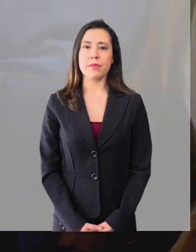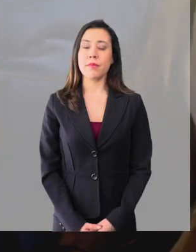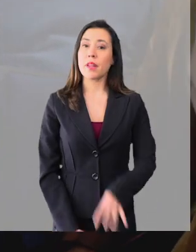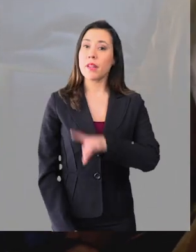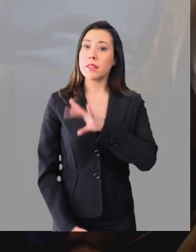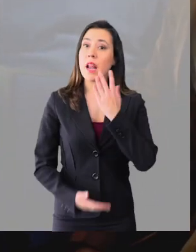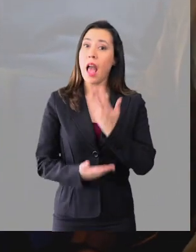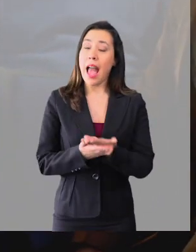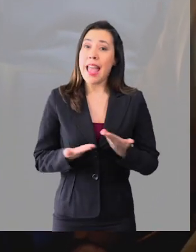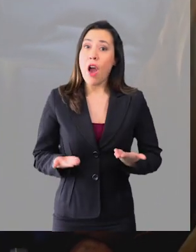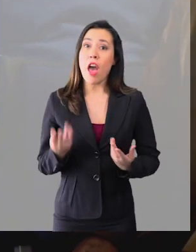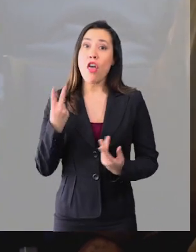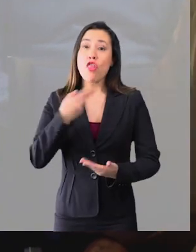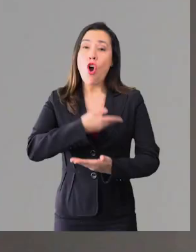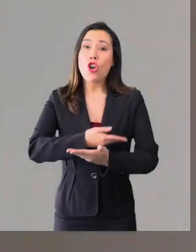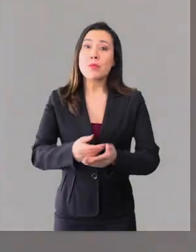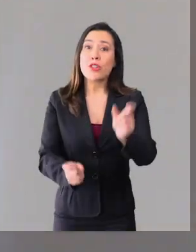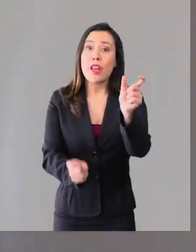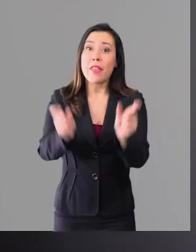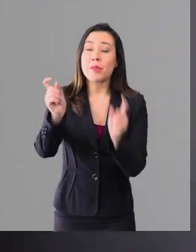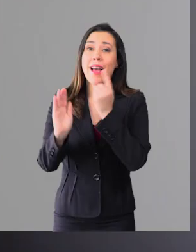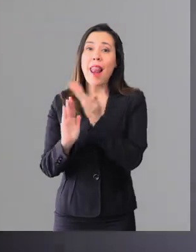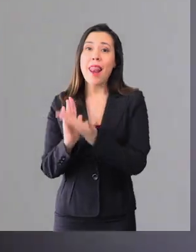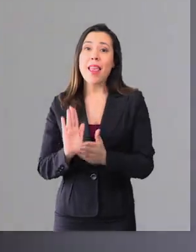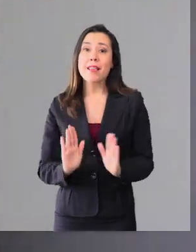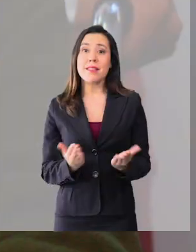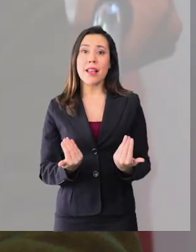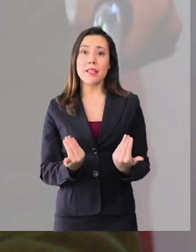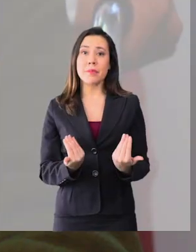Tenemos en Chile hoy día dos millones de chilenos en lista de espera.